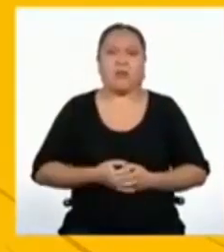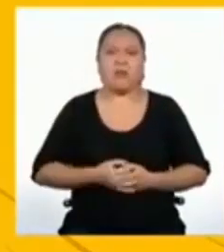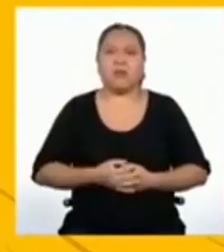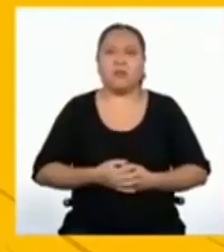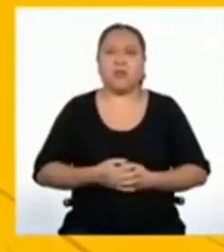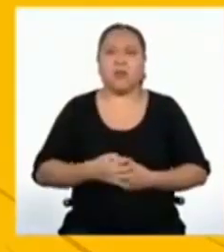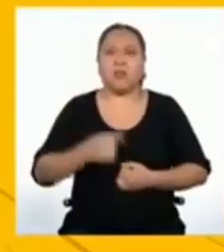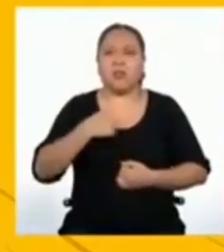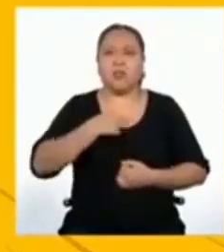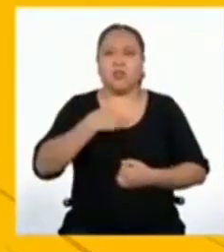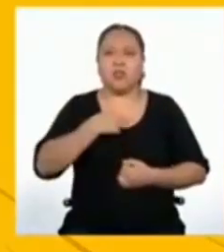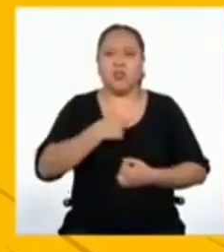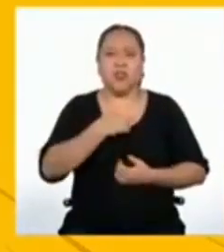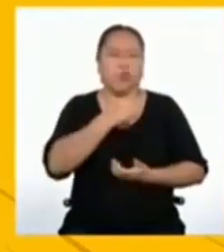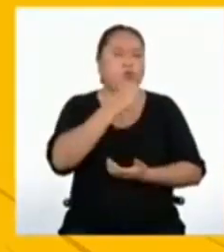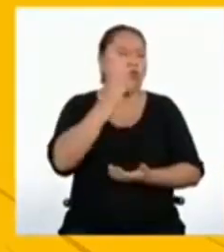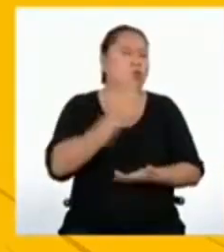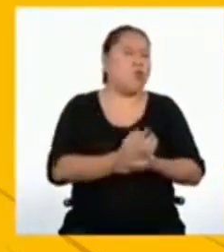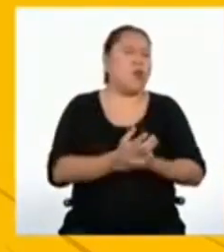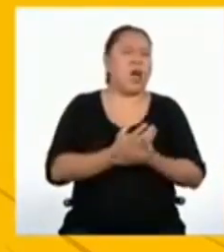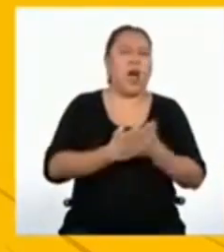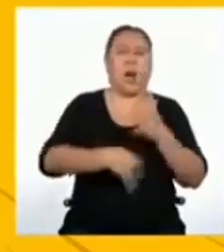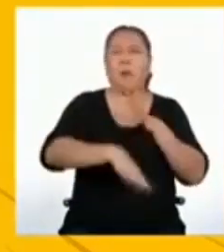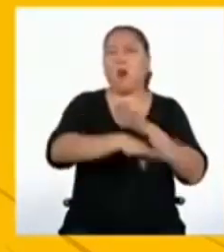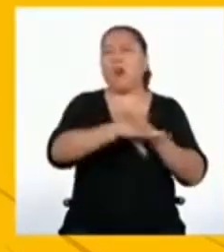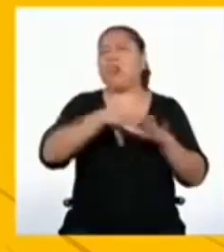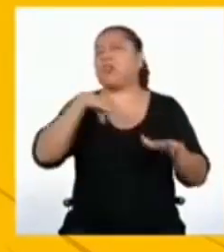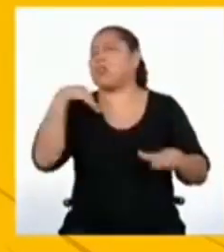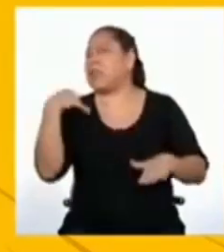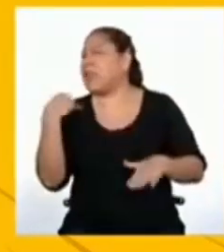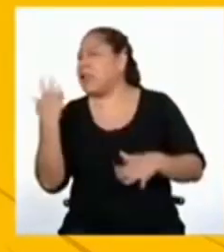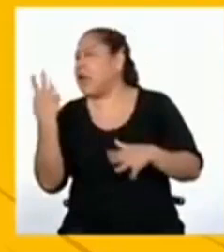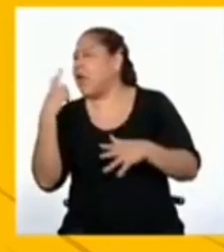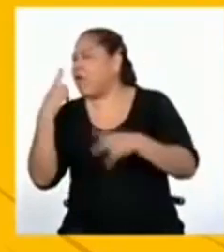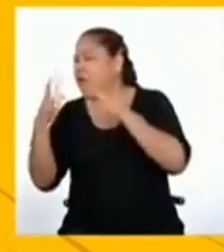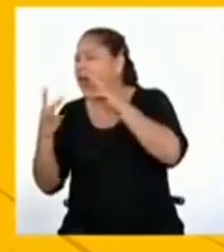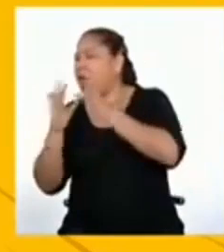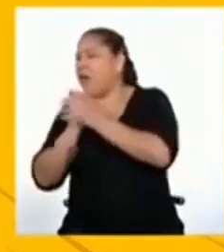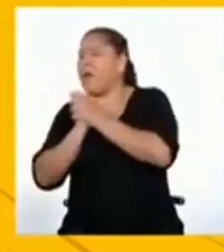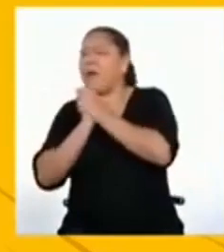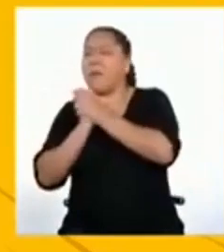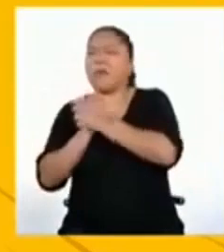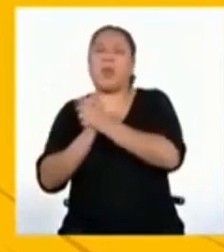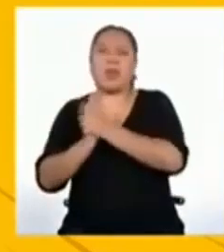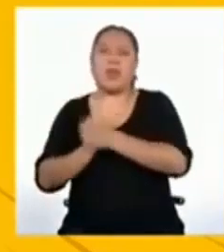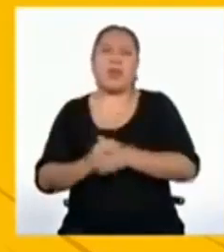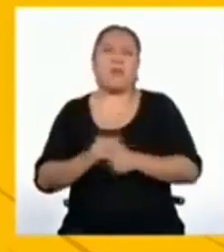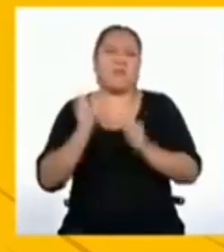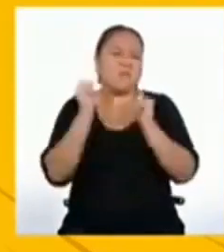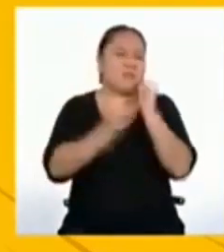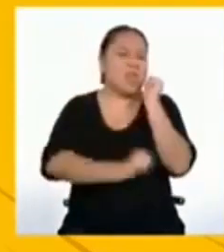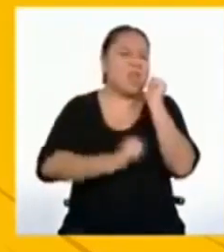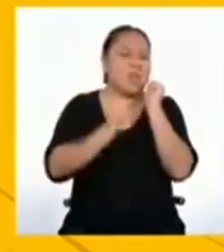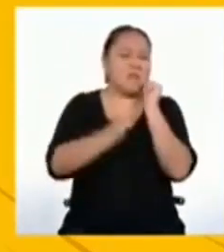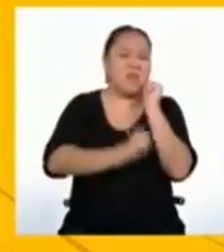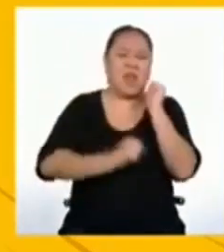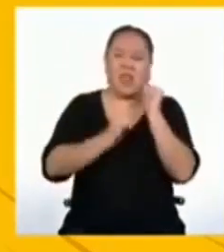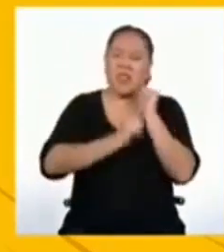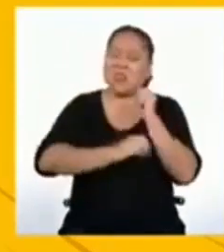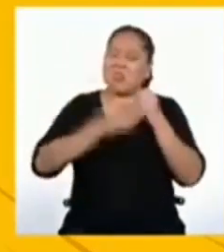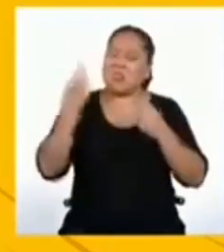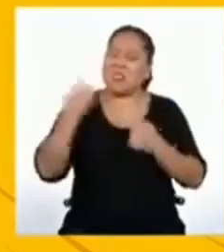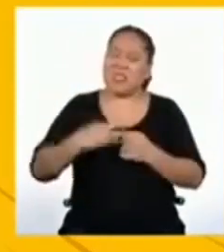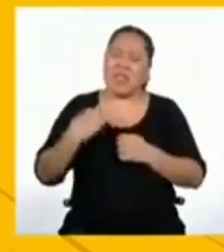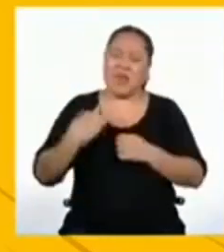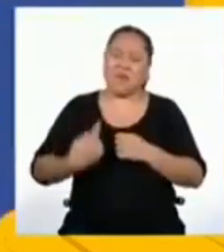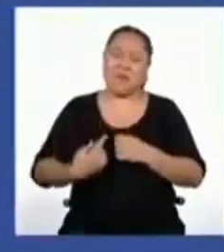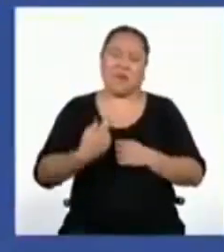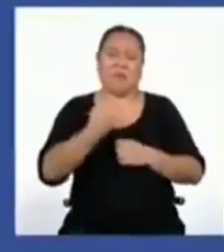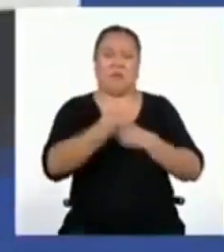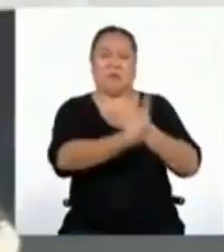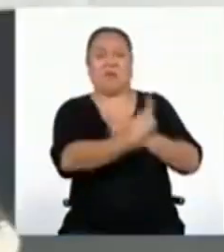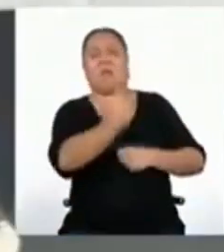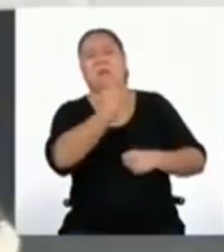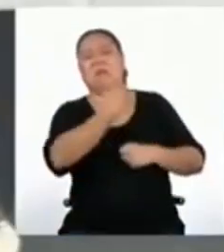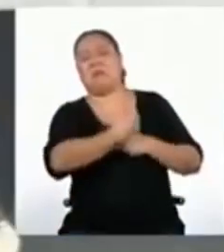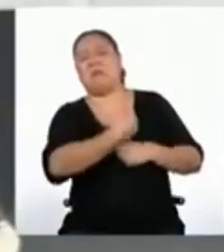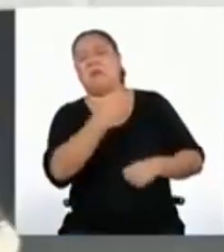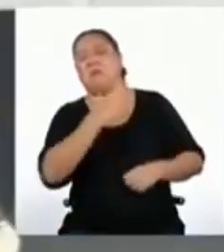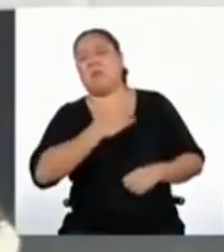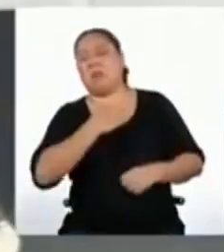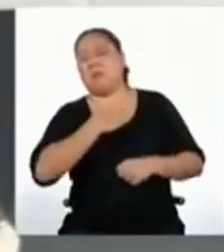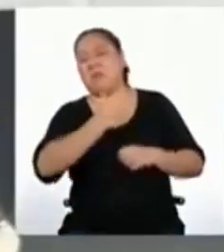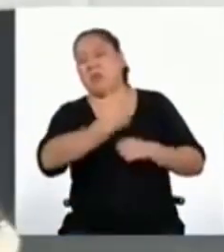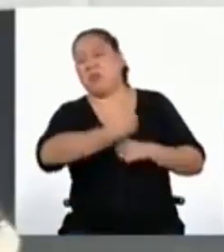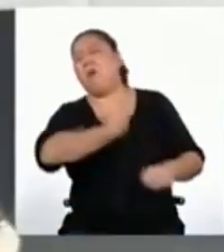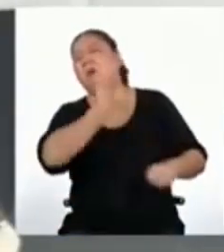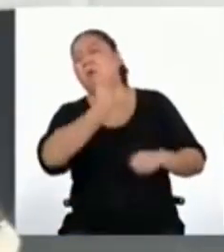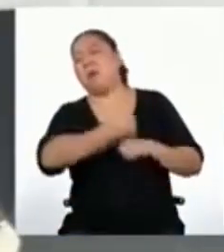nunca podré salir a ver a mi amiga, mi hermano siempre me echa la culpa de todo. Ah,